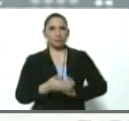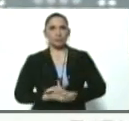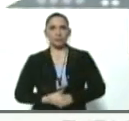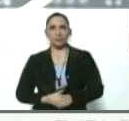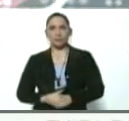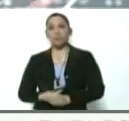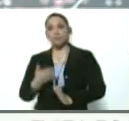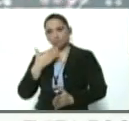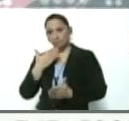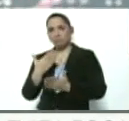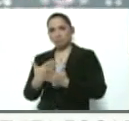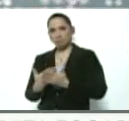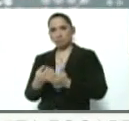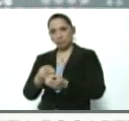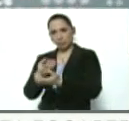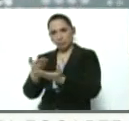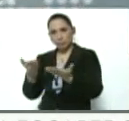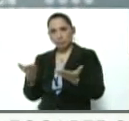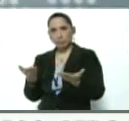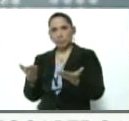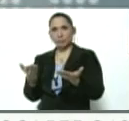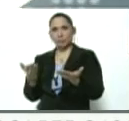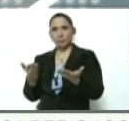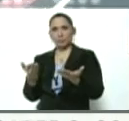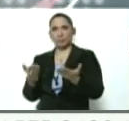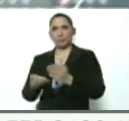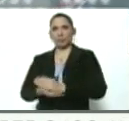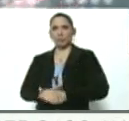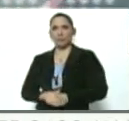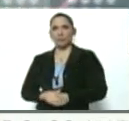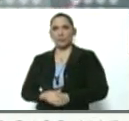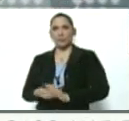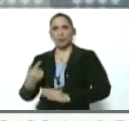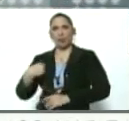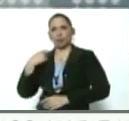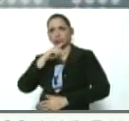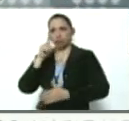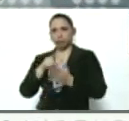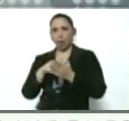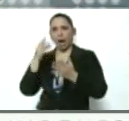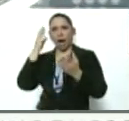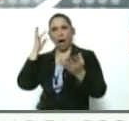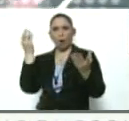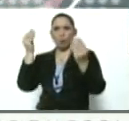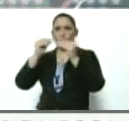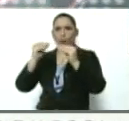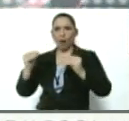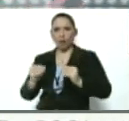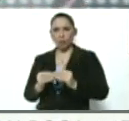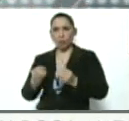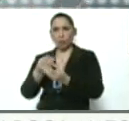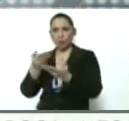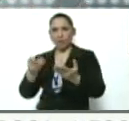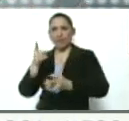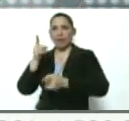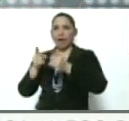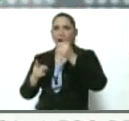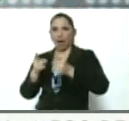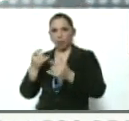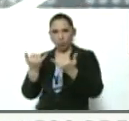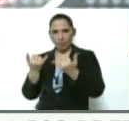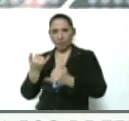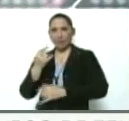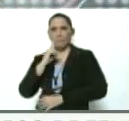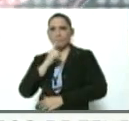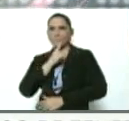Gracias, gracias a ustedes Julio yo estoy completamente de acuerdo con ustedes en algo que acabas de mencionar